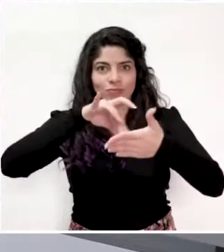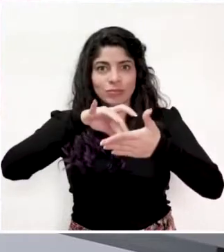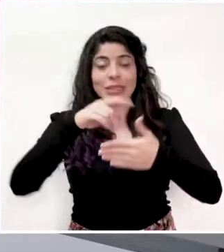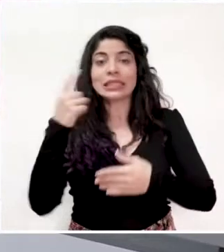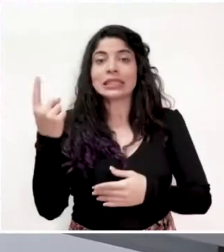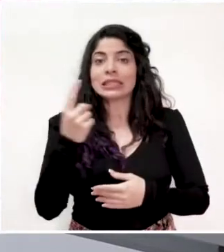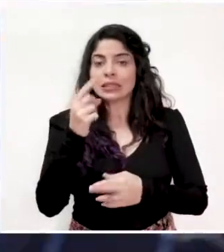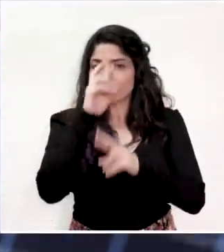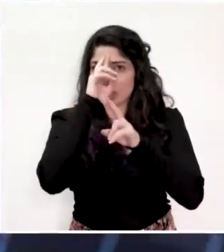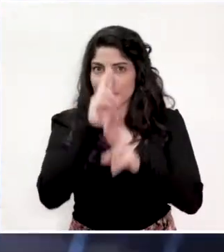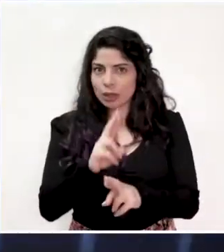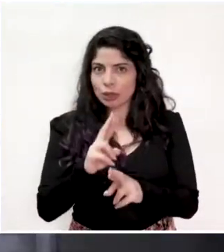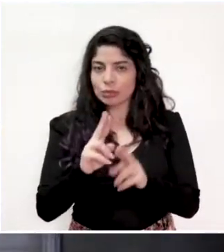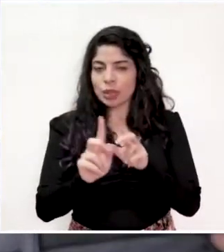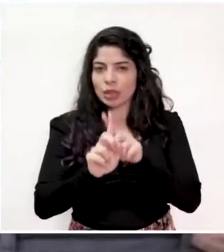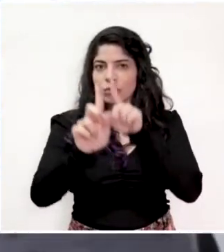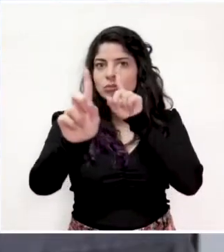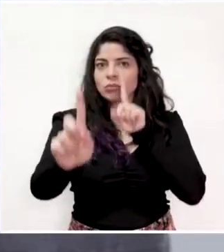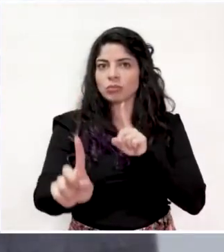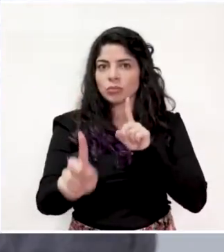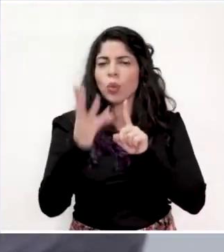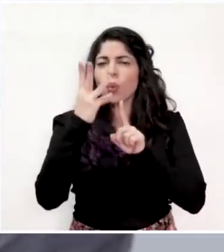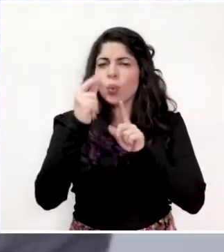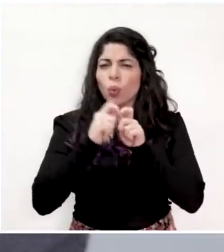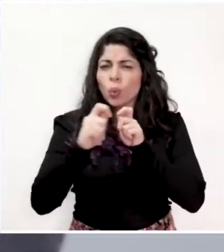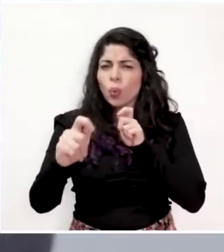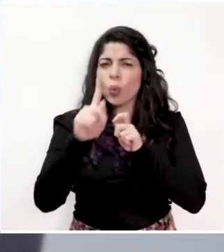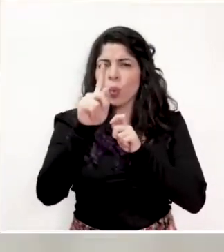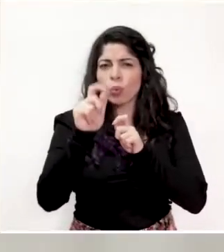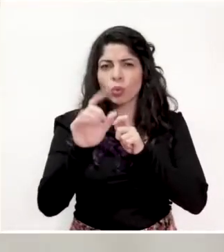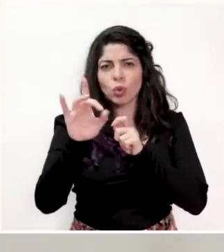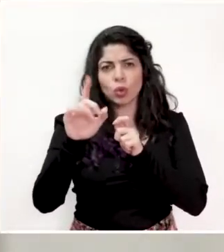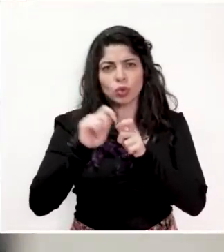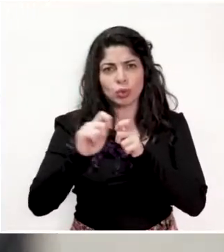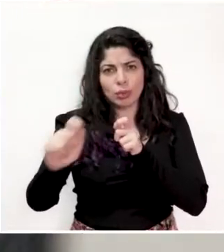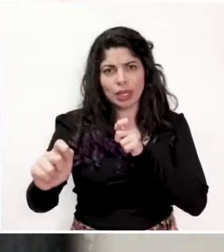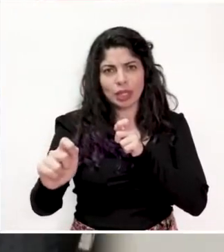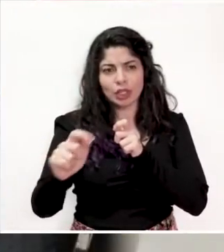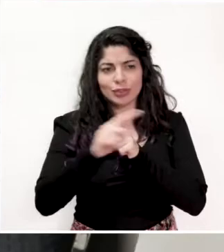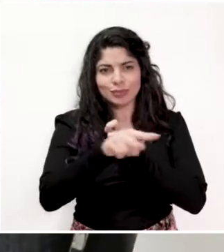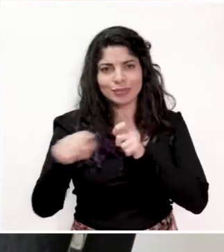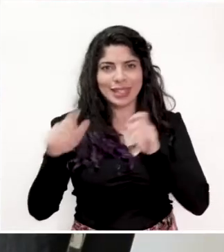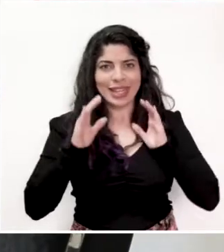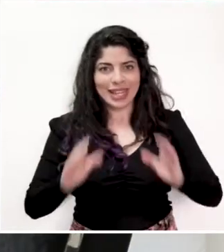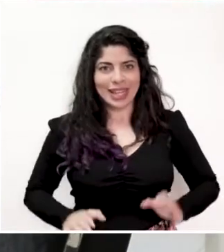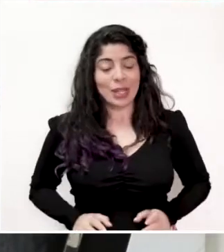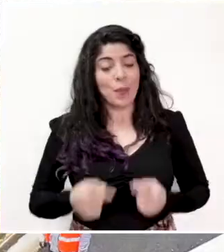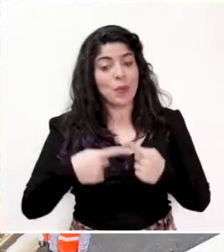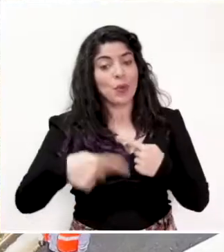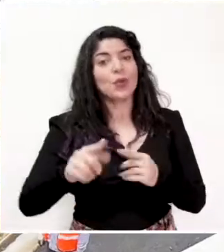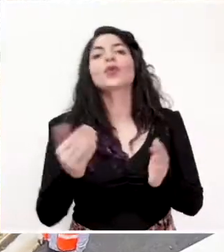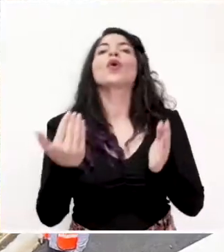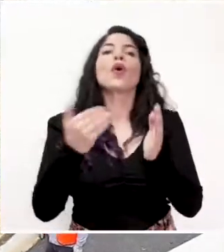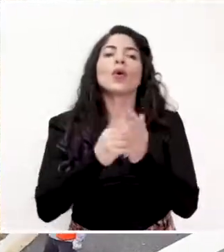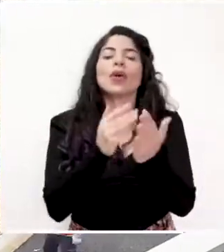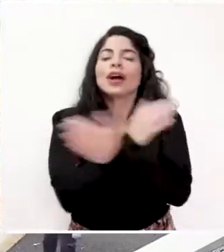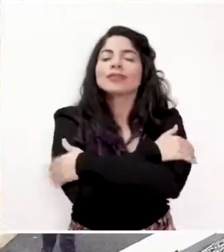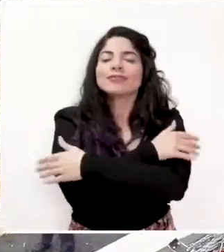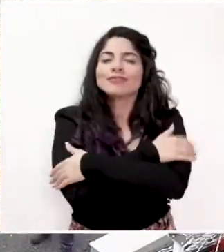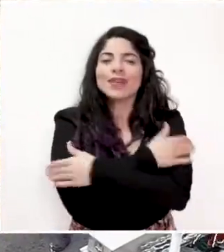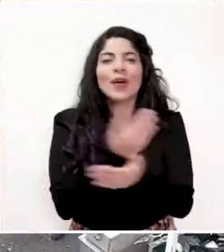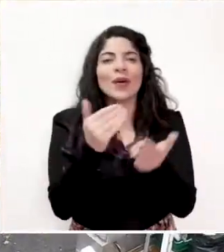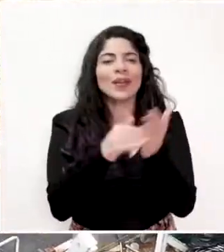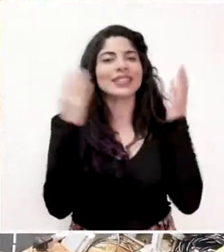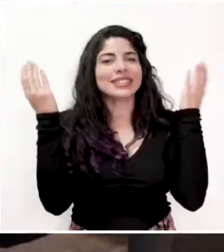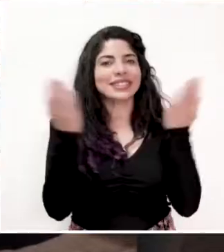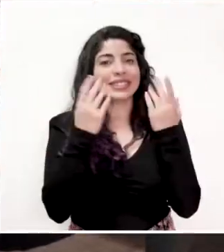y respetar siempre el distanciamiento de 1.8 metros con los clientes. Pronto nos volveremos a